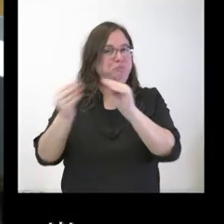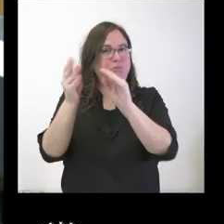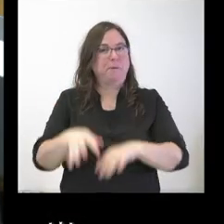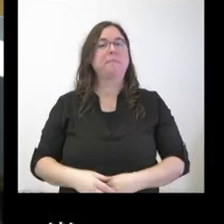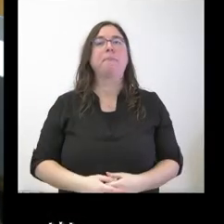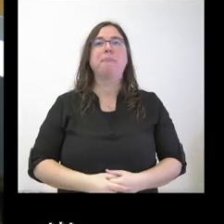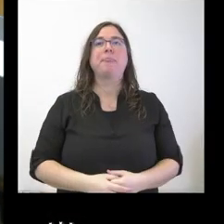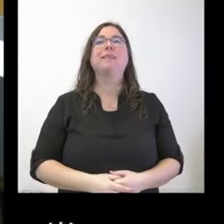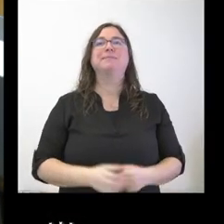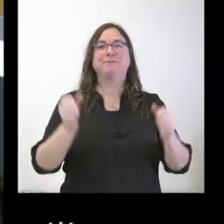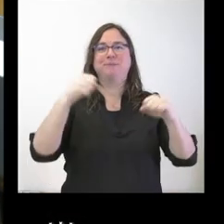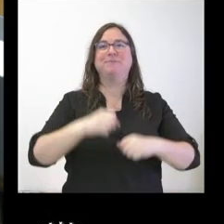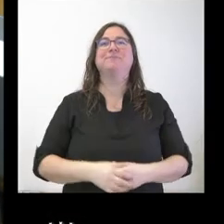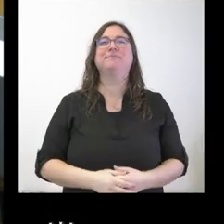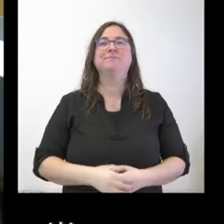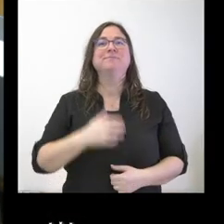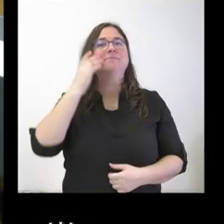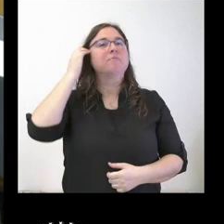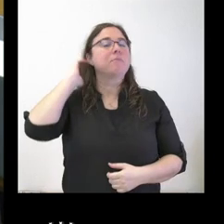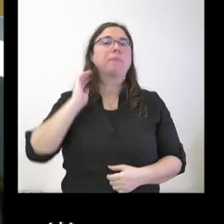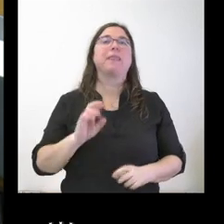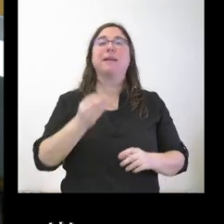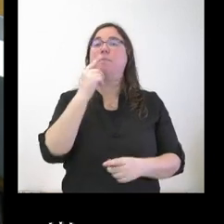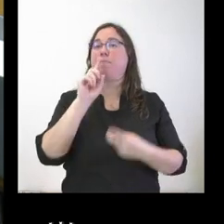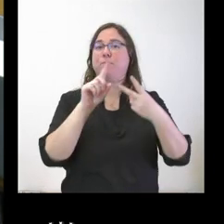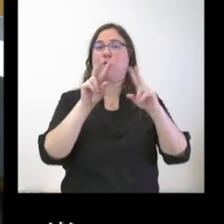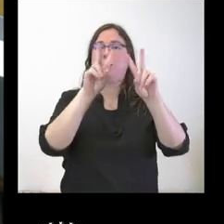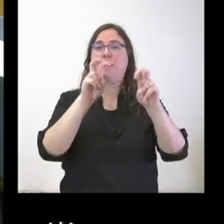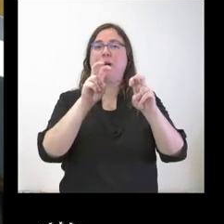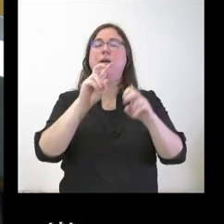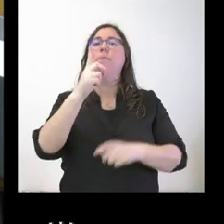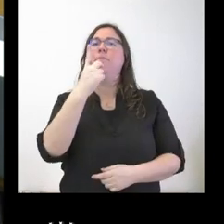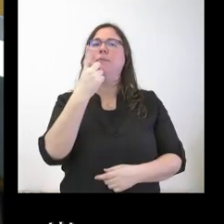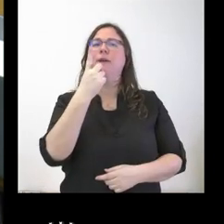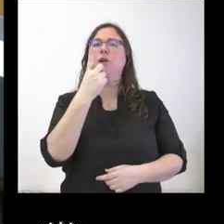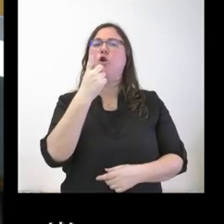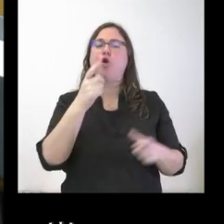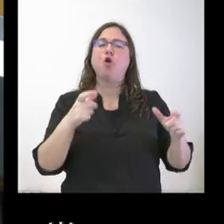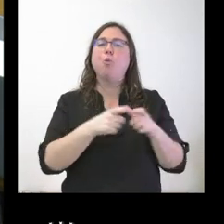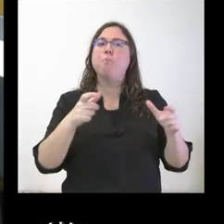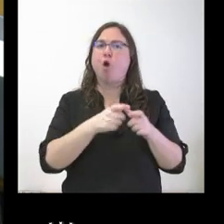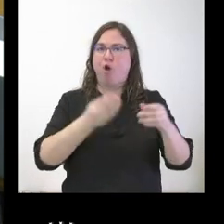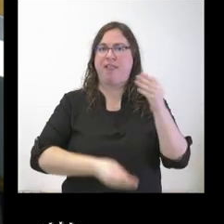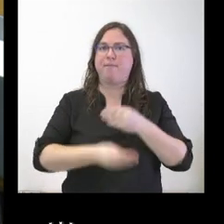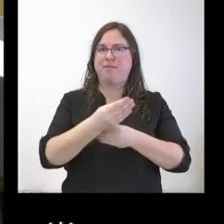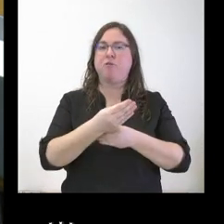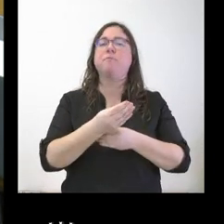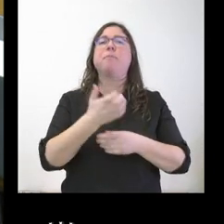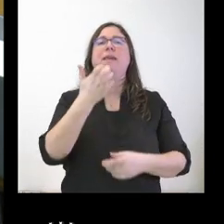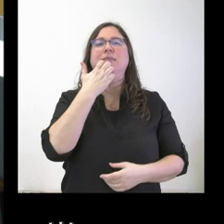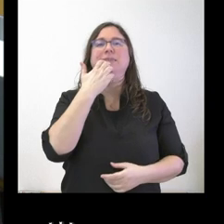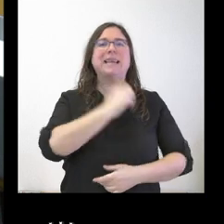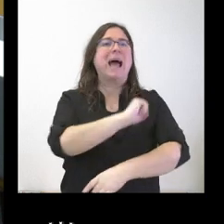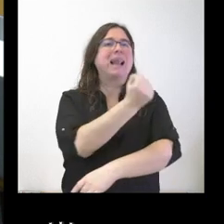Vale, creo que ahora sí. Tenía dos cuestiones. Buenos días. La primera es sobre el registro, sobre el bono de nacimiento. Si tienen ya el